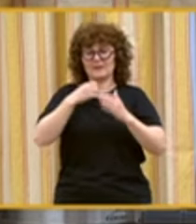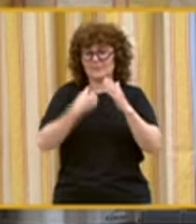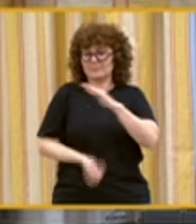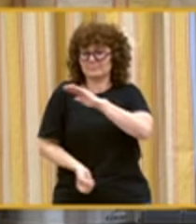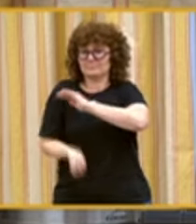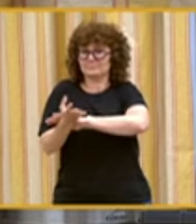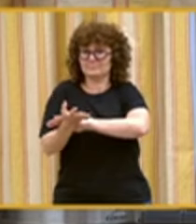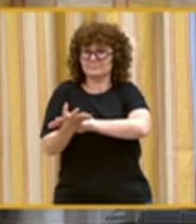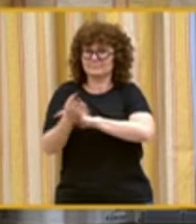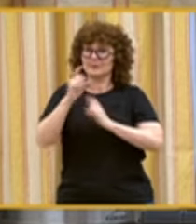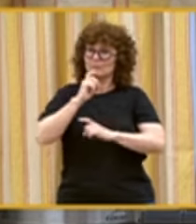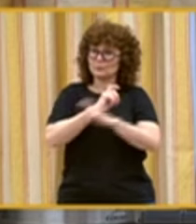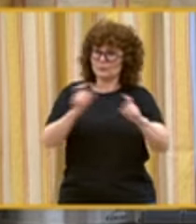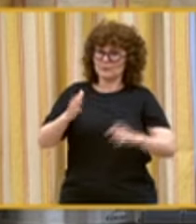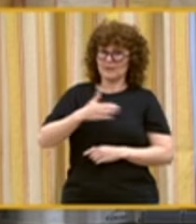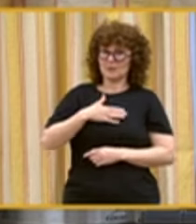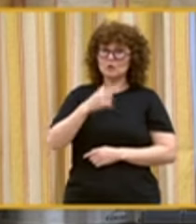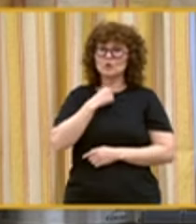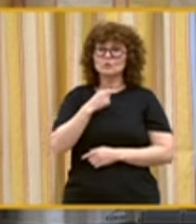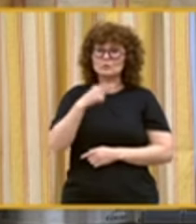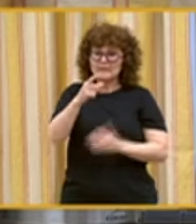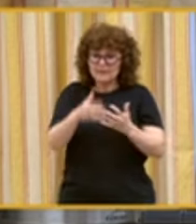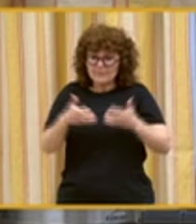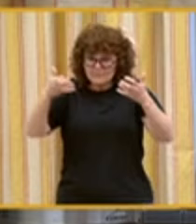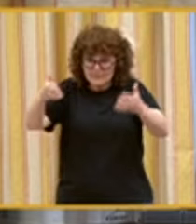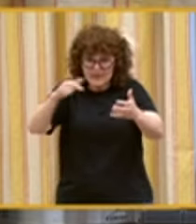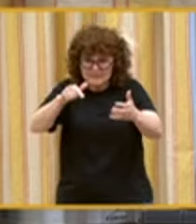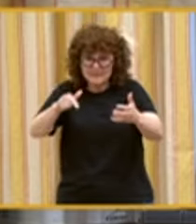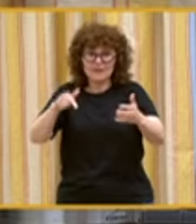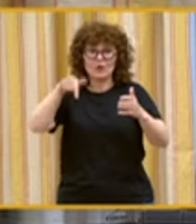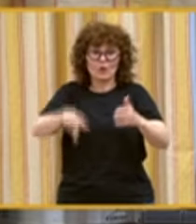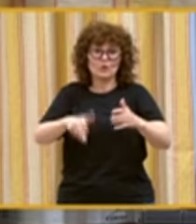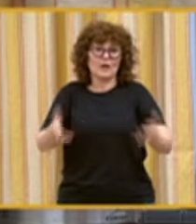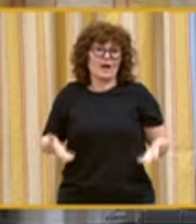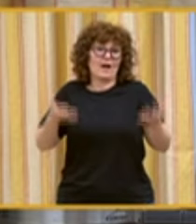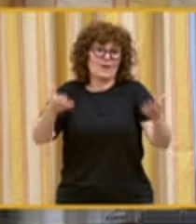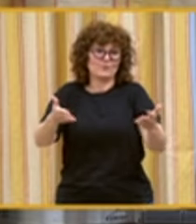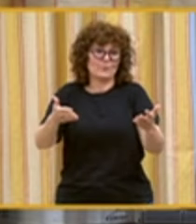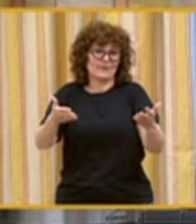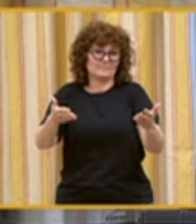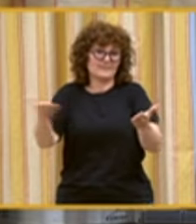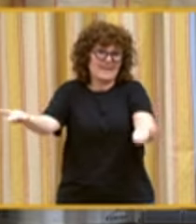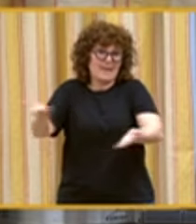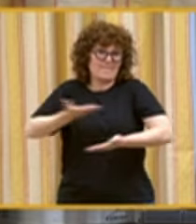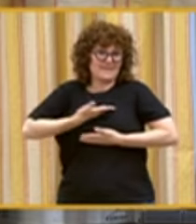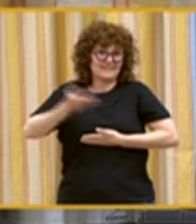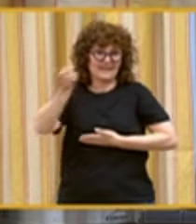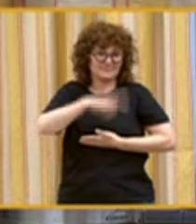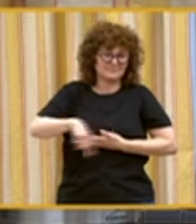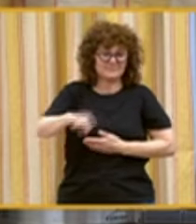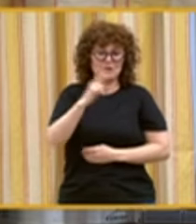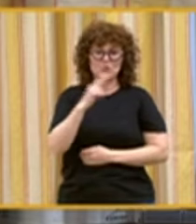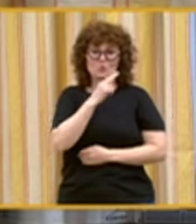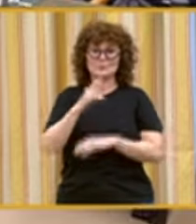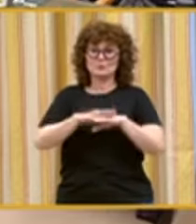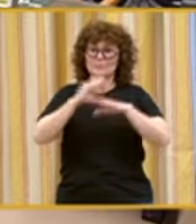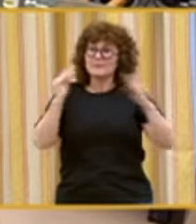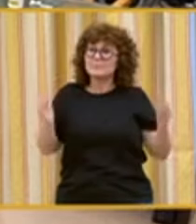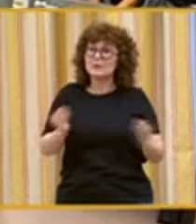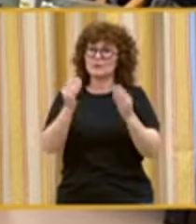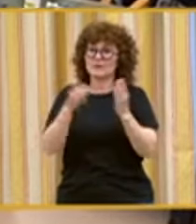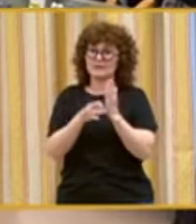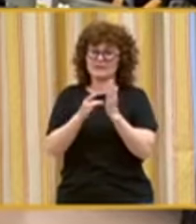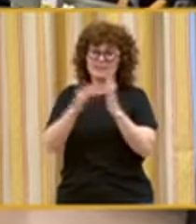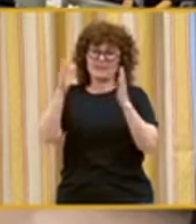organización. Nos gustaría que con esta frase sirviera hoy de invitación para activar su compromiso en la mejora de la vida de tantas